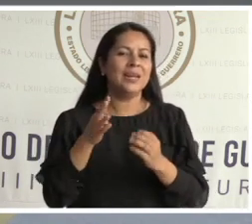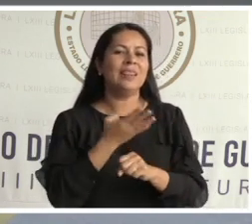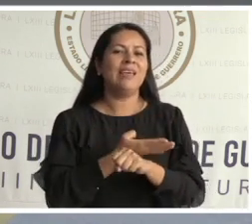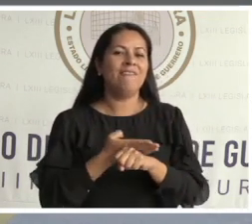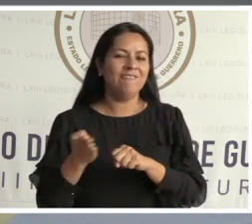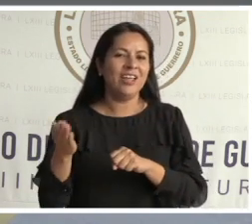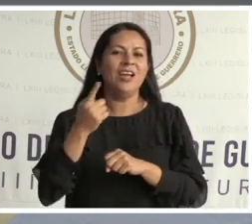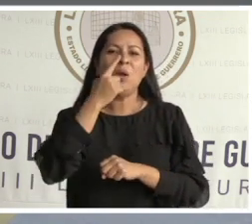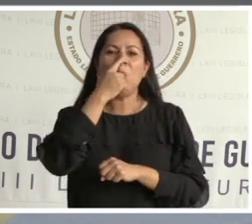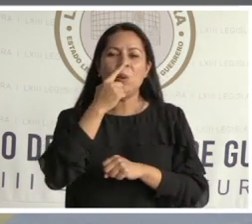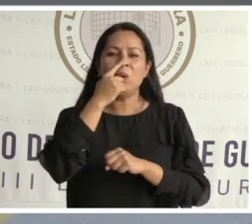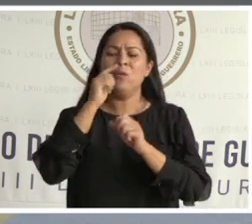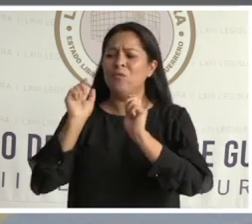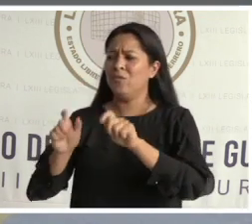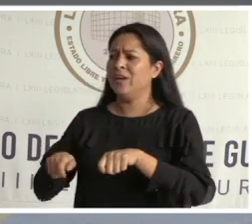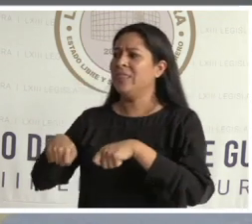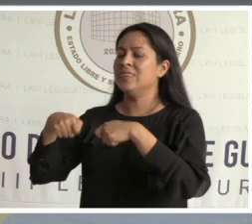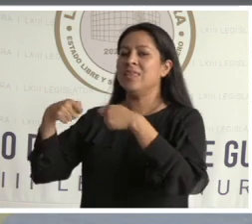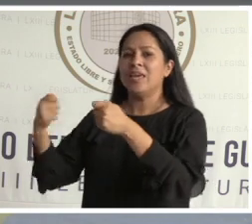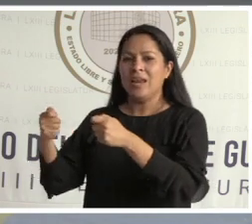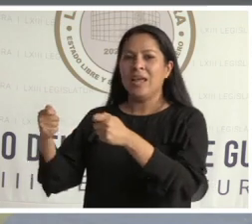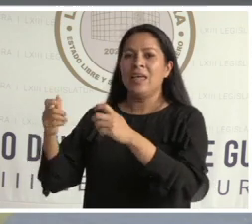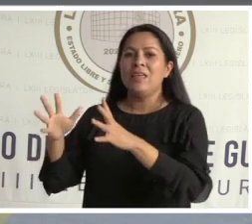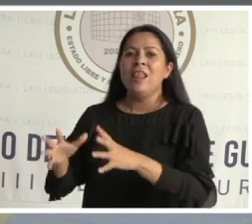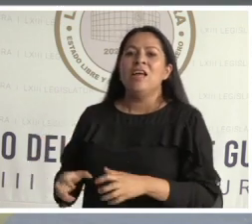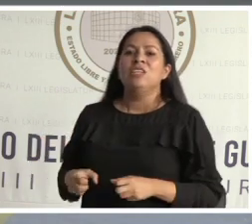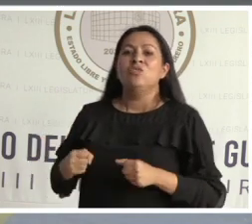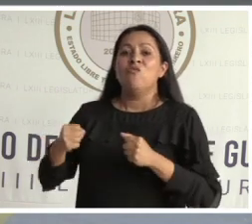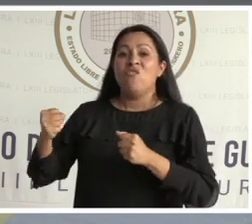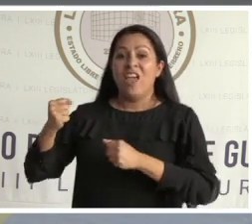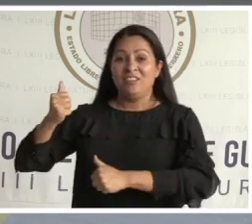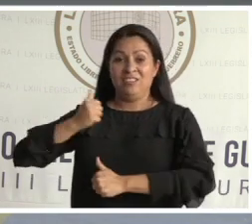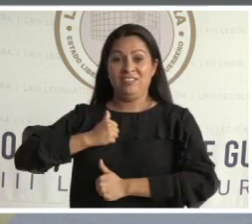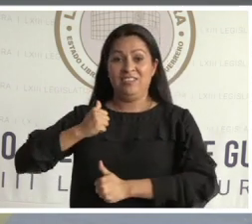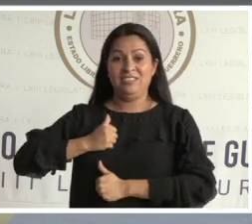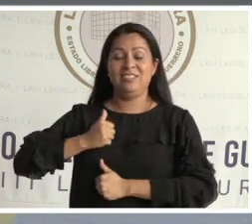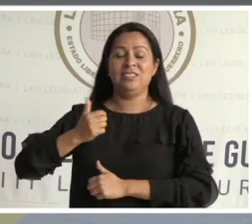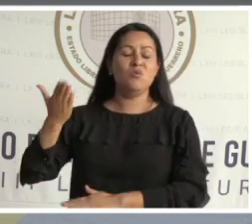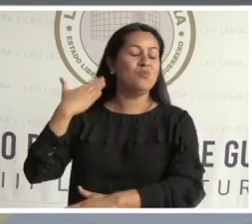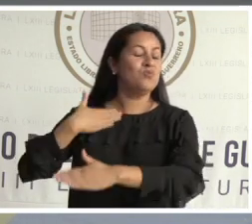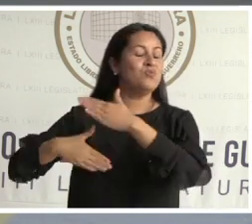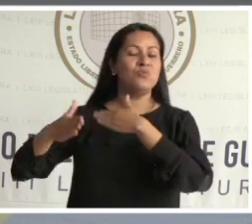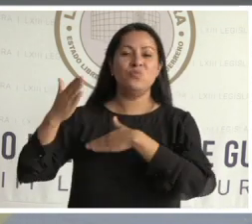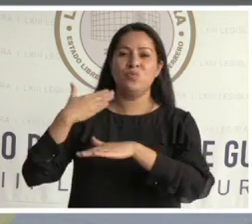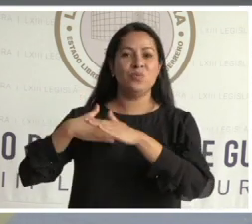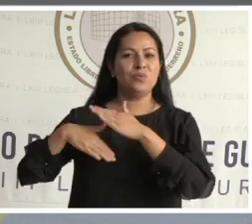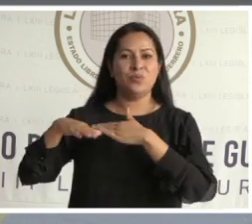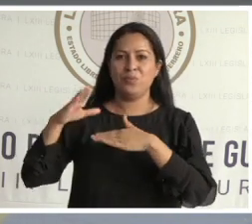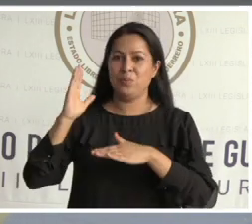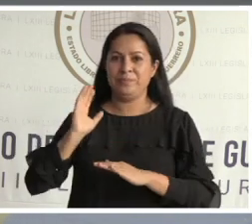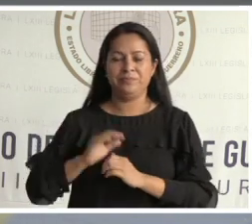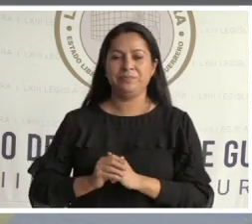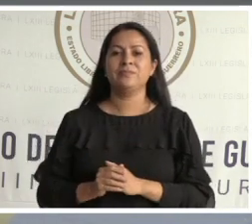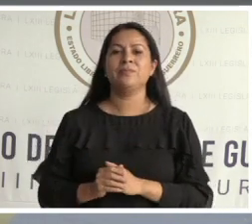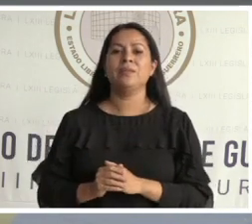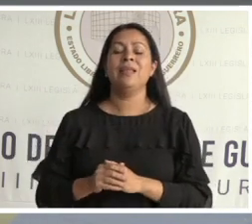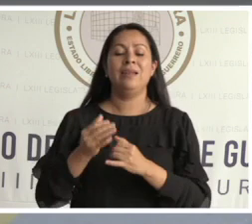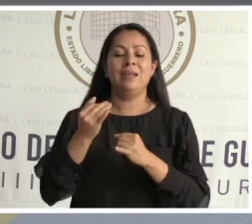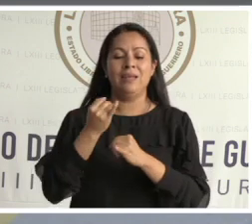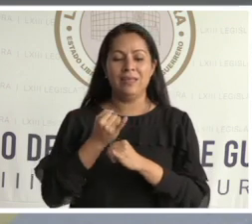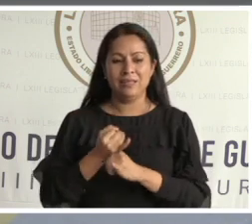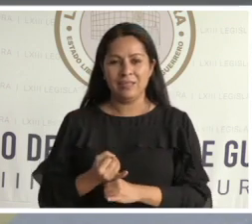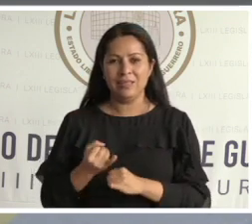fue entregada a las fuerzas de ambos caudillos desde entonces. La gesta independentista